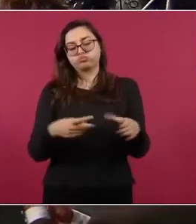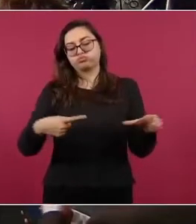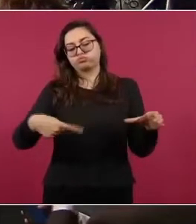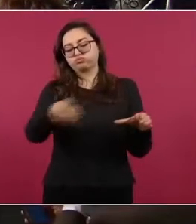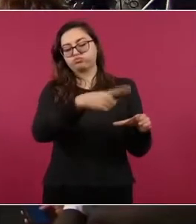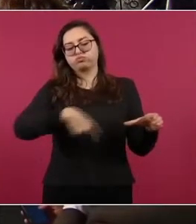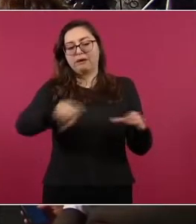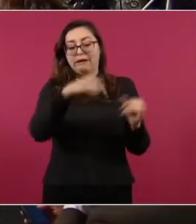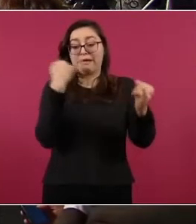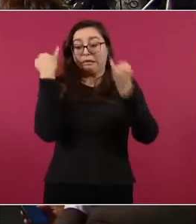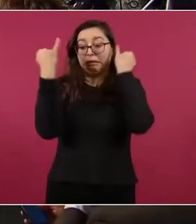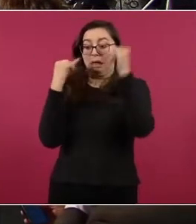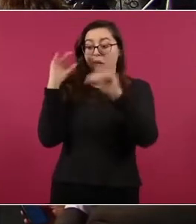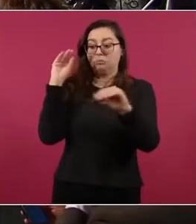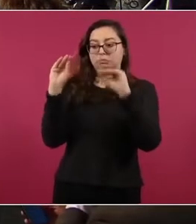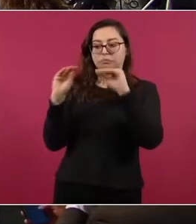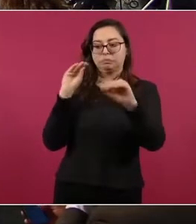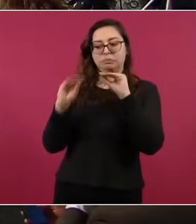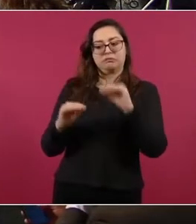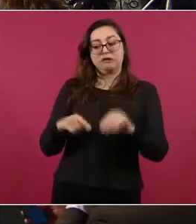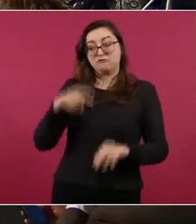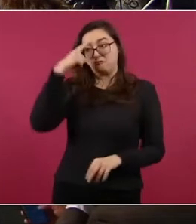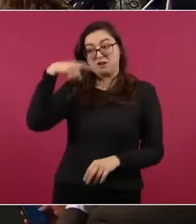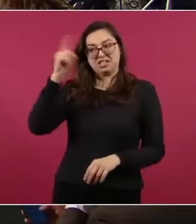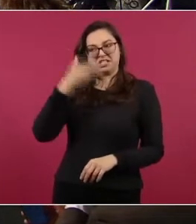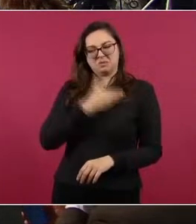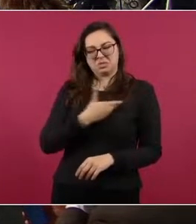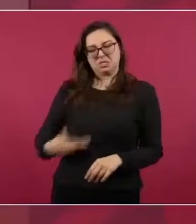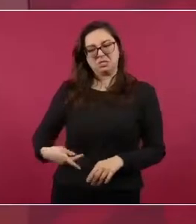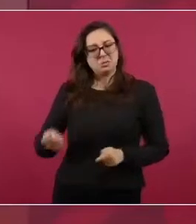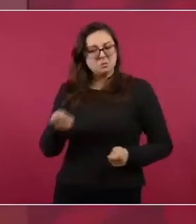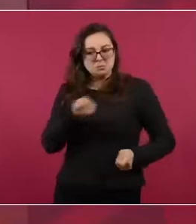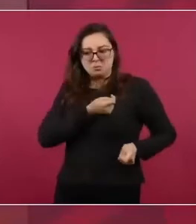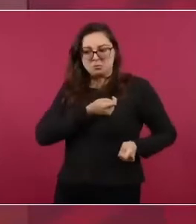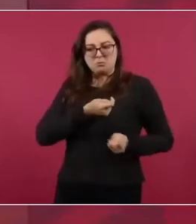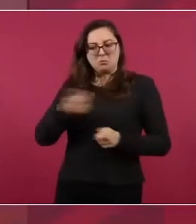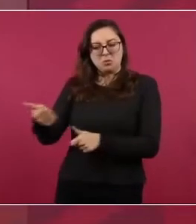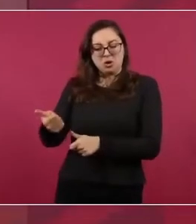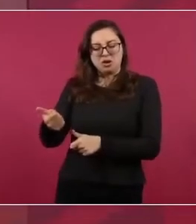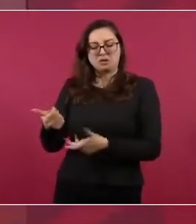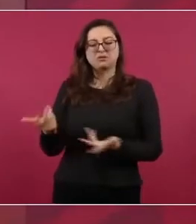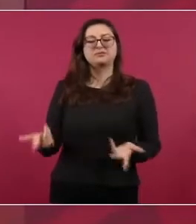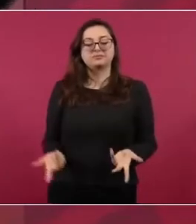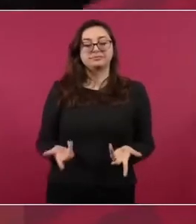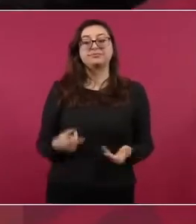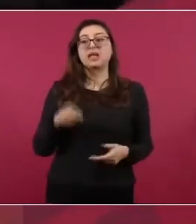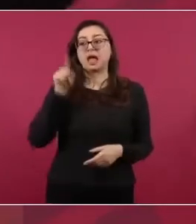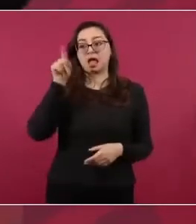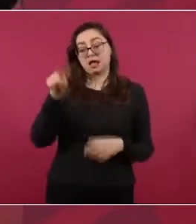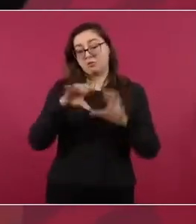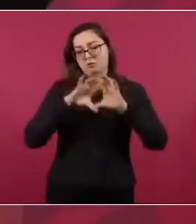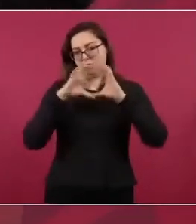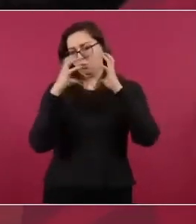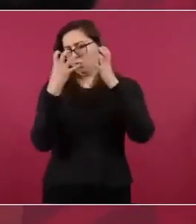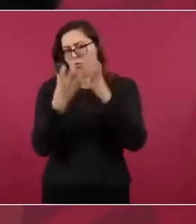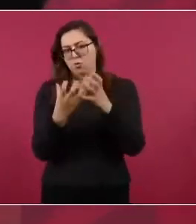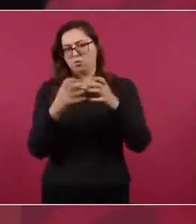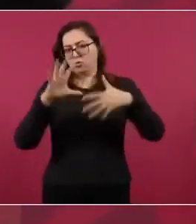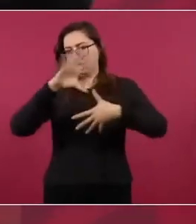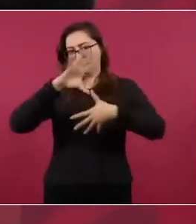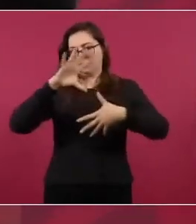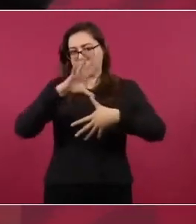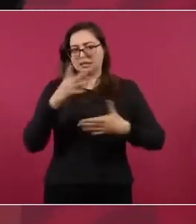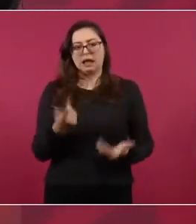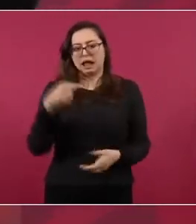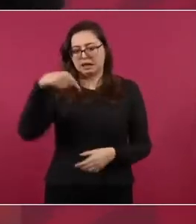que padecimos nosotros y que se padeció en toda América